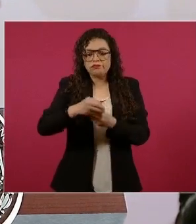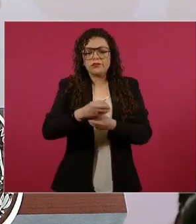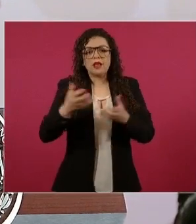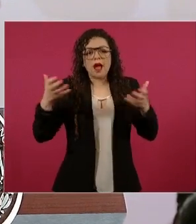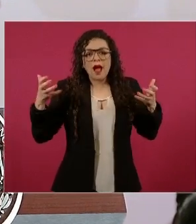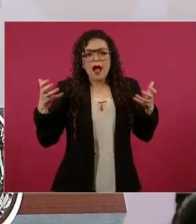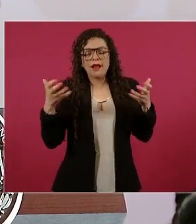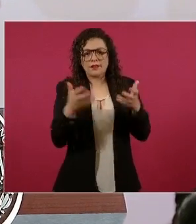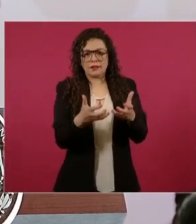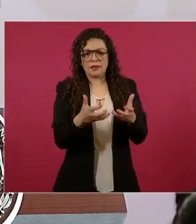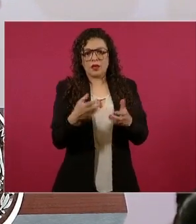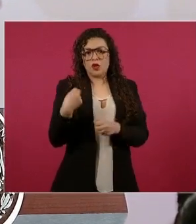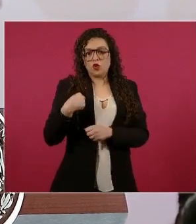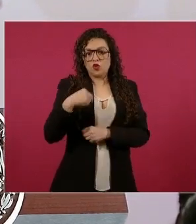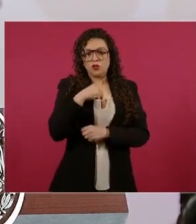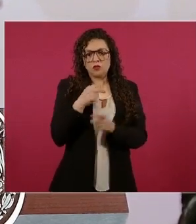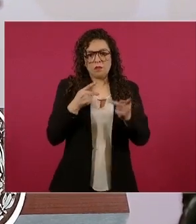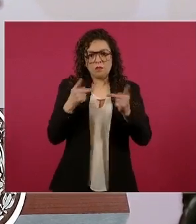impusieron.